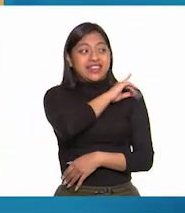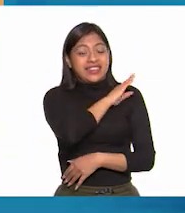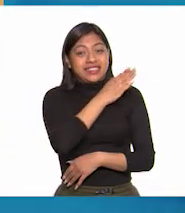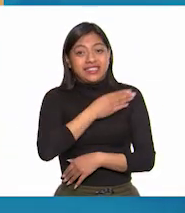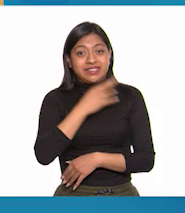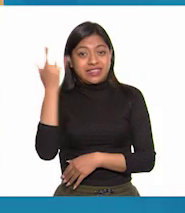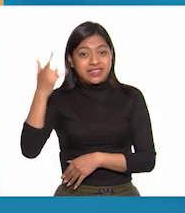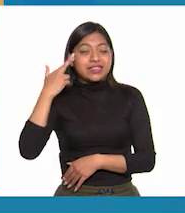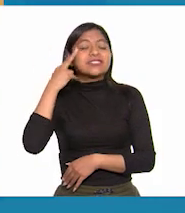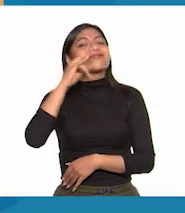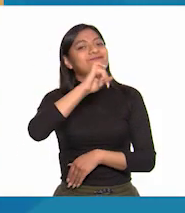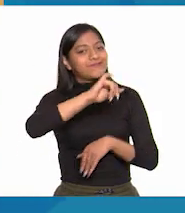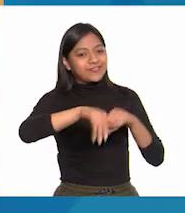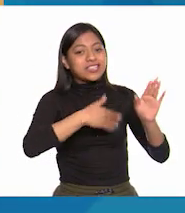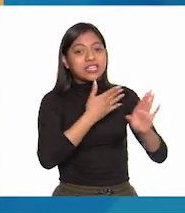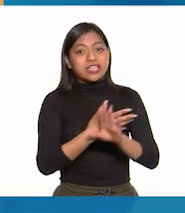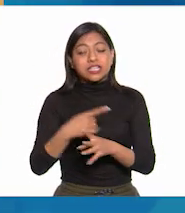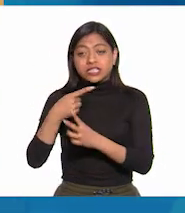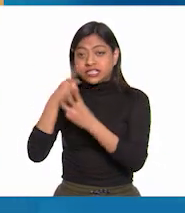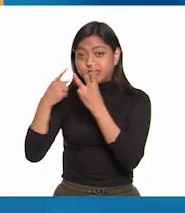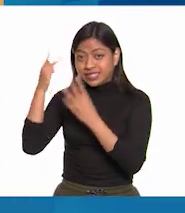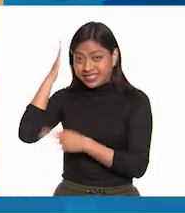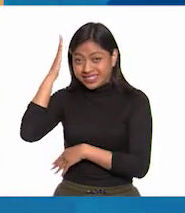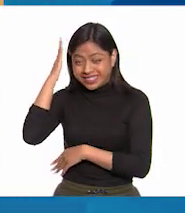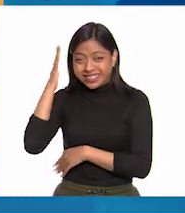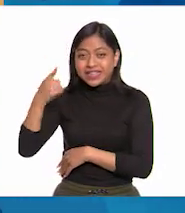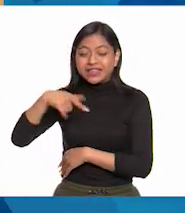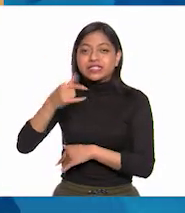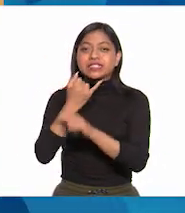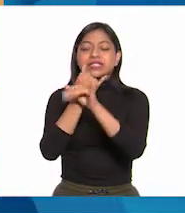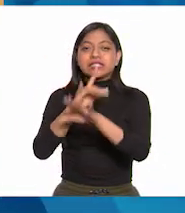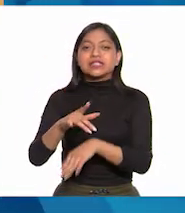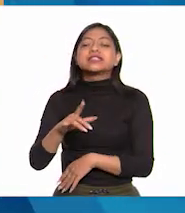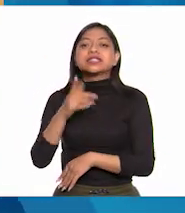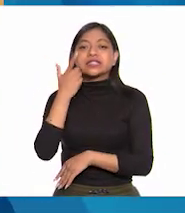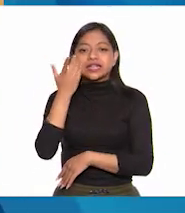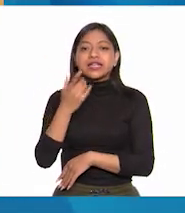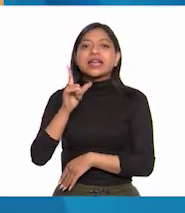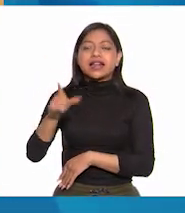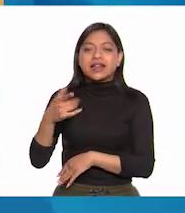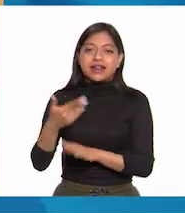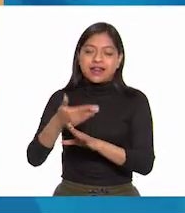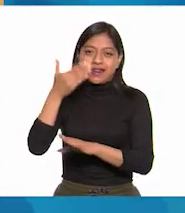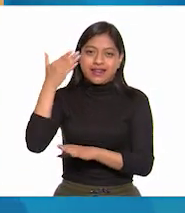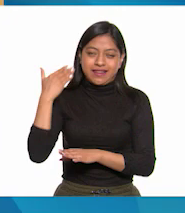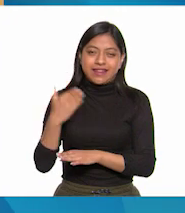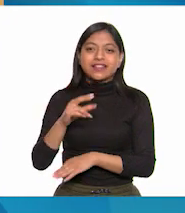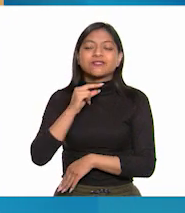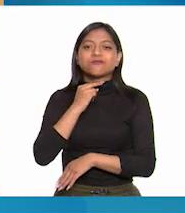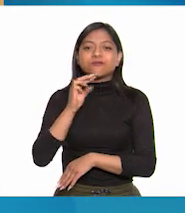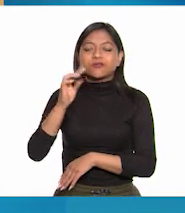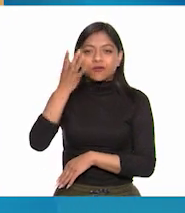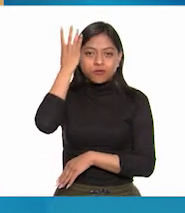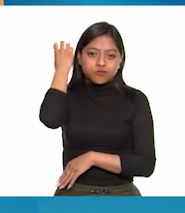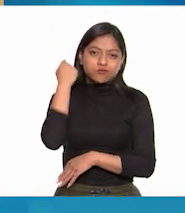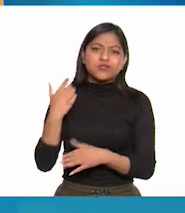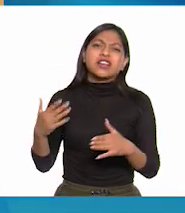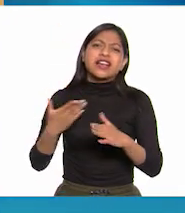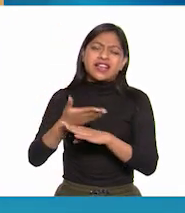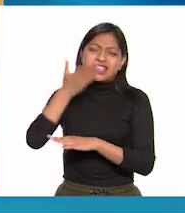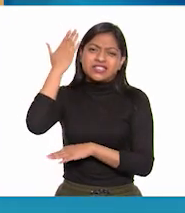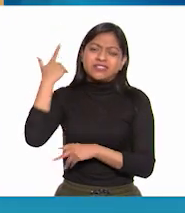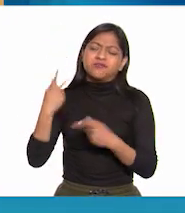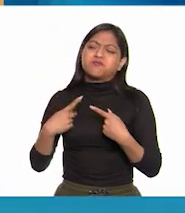A la muerte de estos líderes, surgió como caudillo el cura Morelos, antiguo arriero familiarizado con gentes y